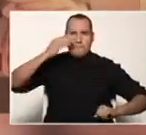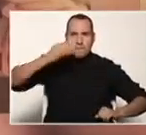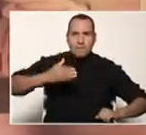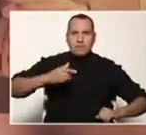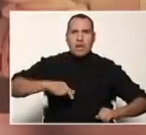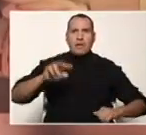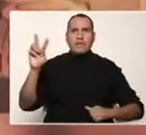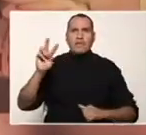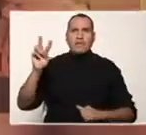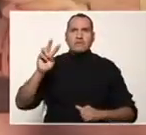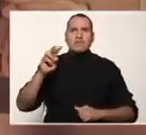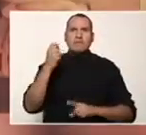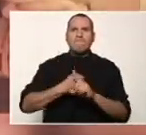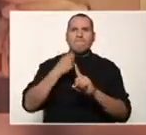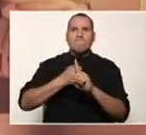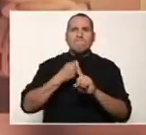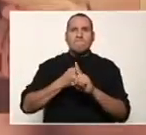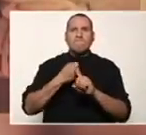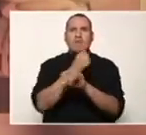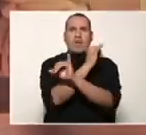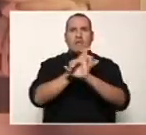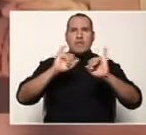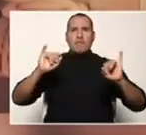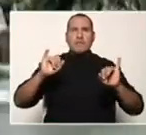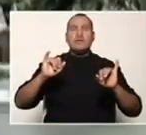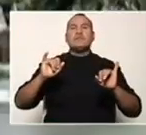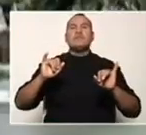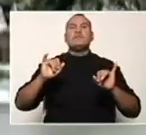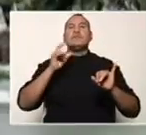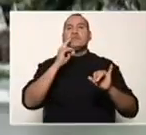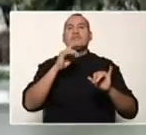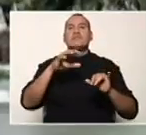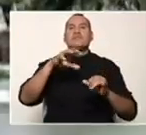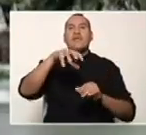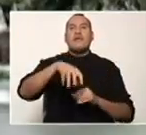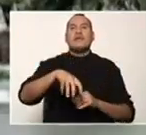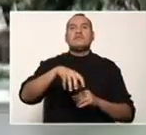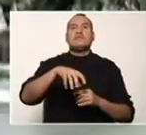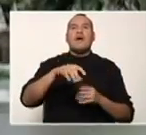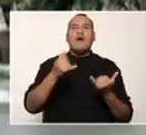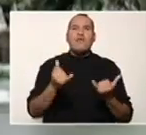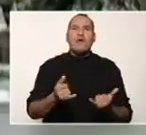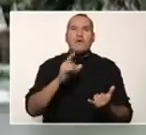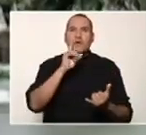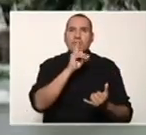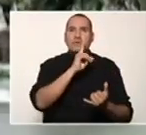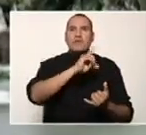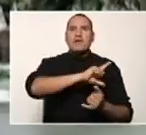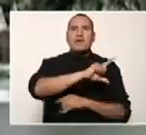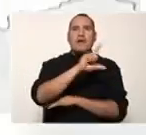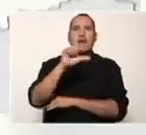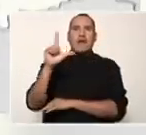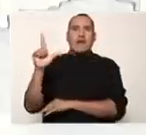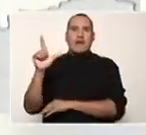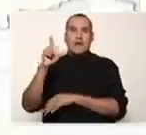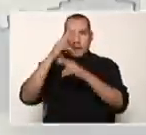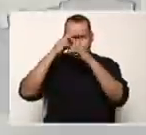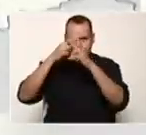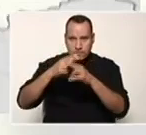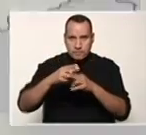por la independencia de las ciudades situadas en la región centro-occidental del estado que actualmente se llama Lara en su honor.